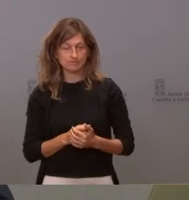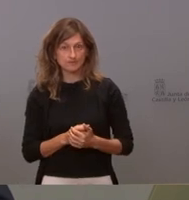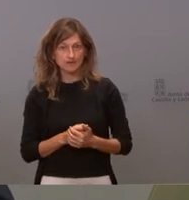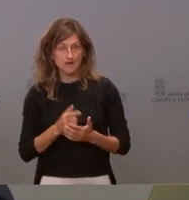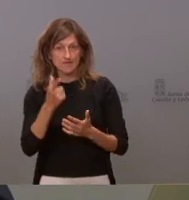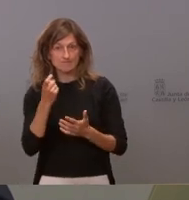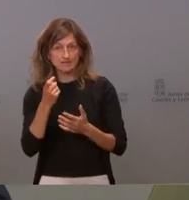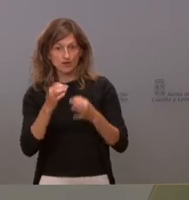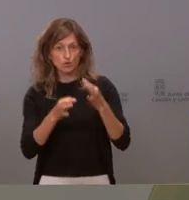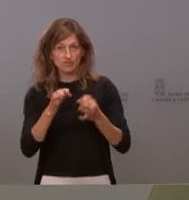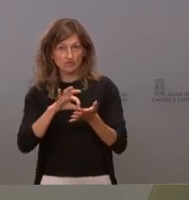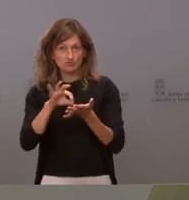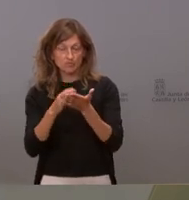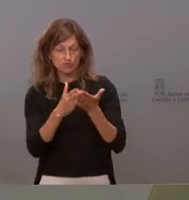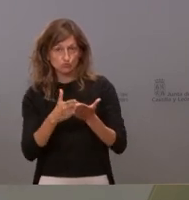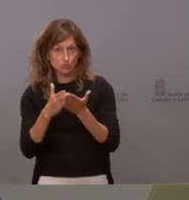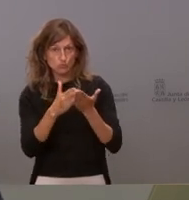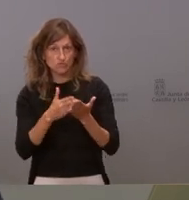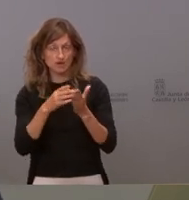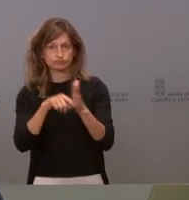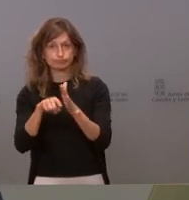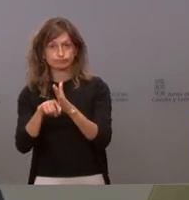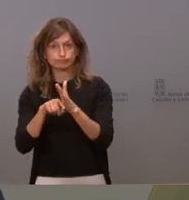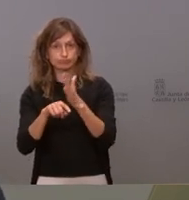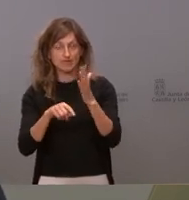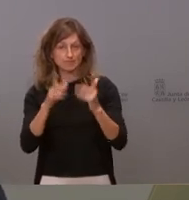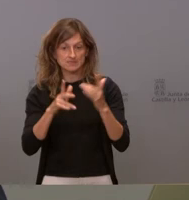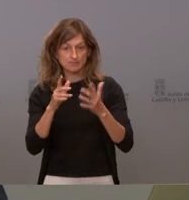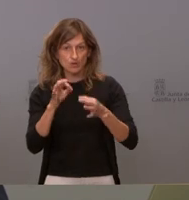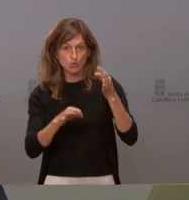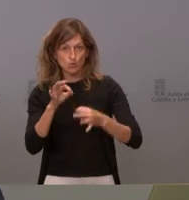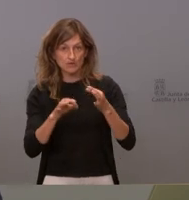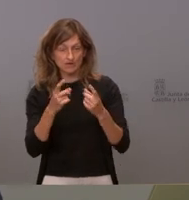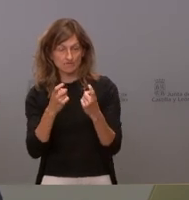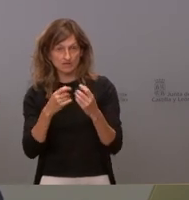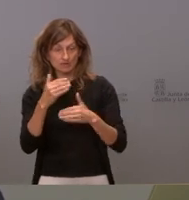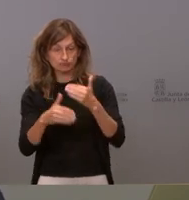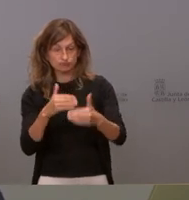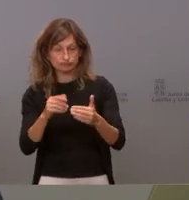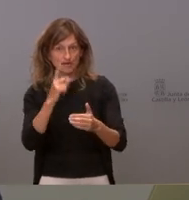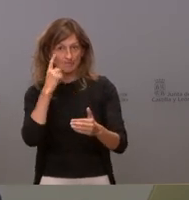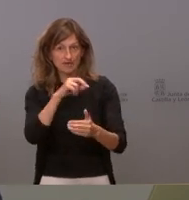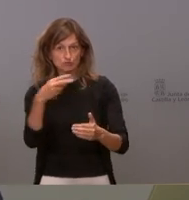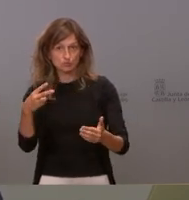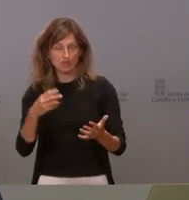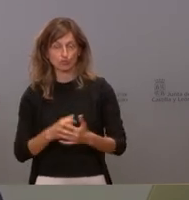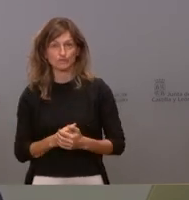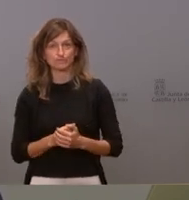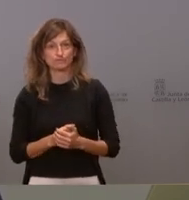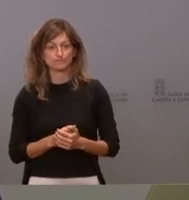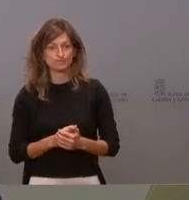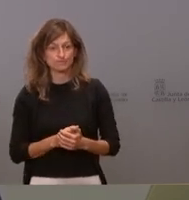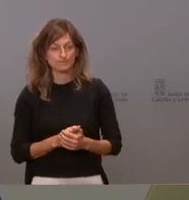que están estudiando los servicios jurídicos y por lo tanto lleva una tramitación jurídico-administrativa que derivará en el resultado que sea procedente se